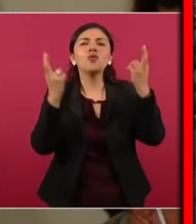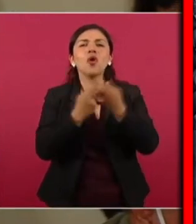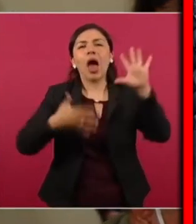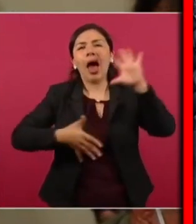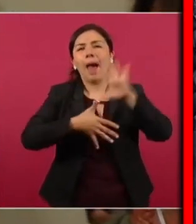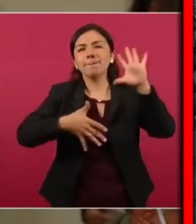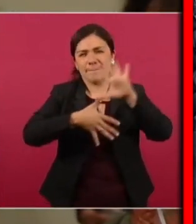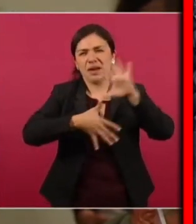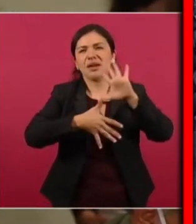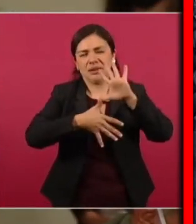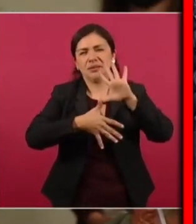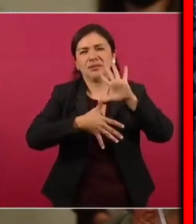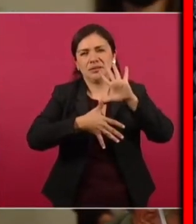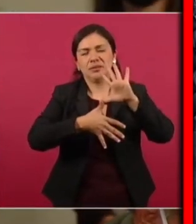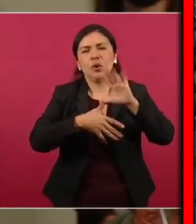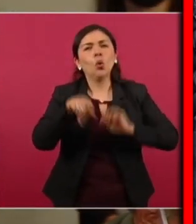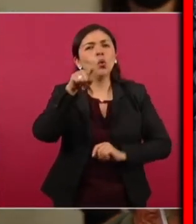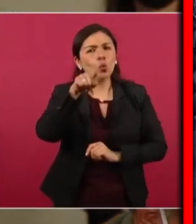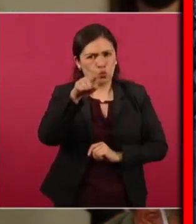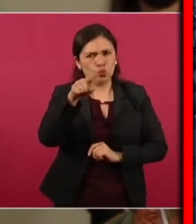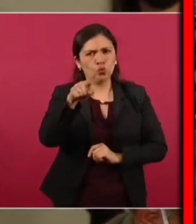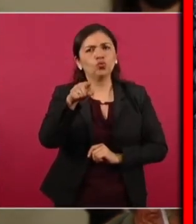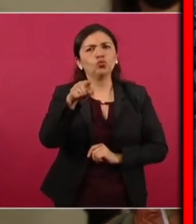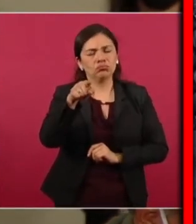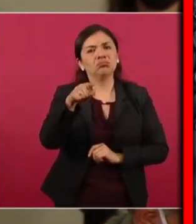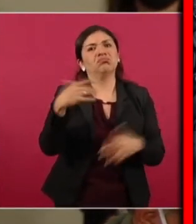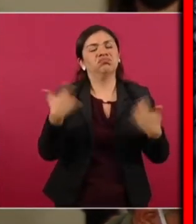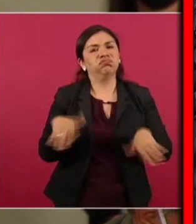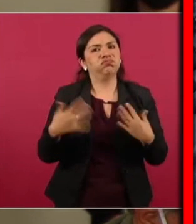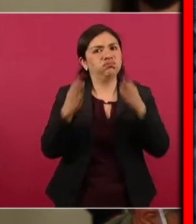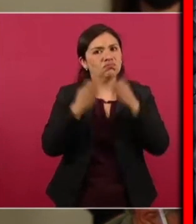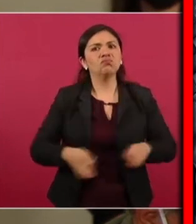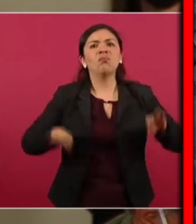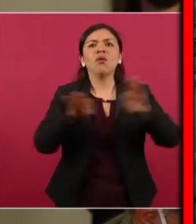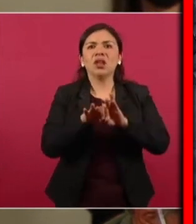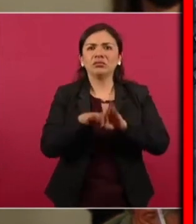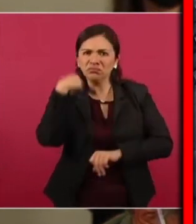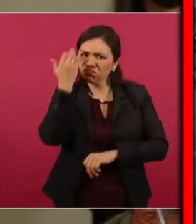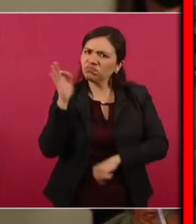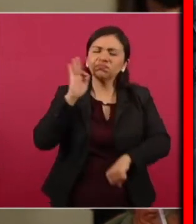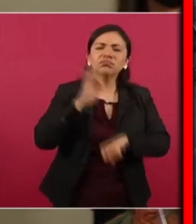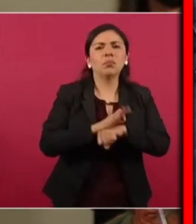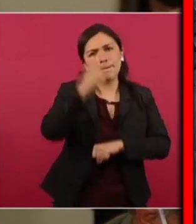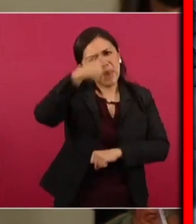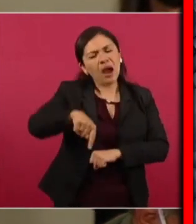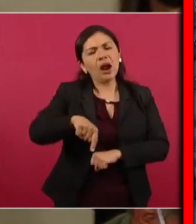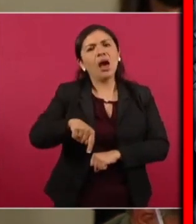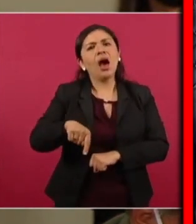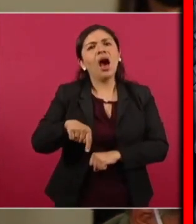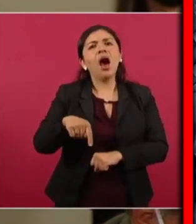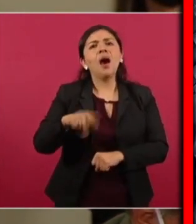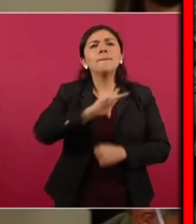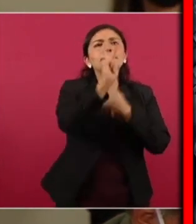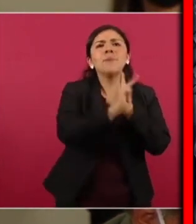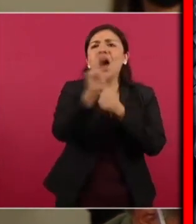usted ha sido un importante promotor de que no se excluya